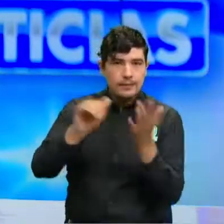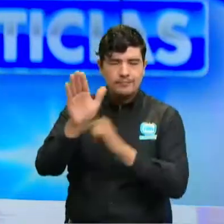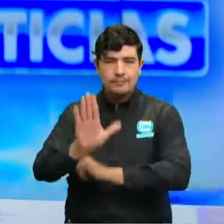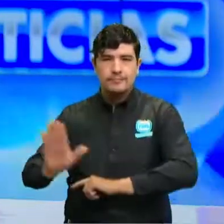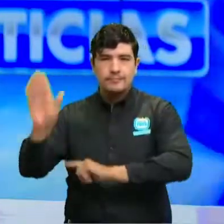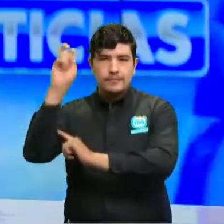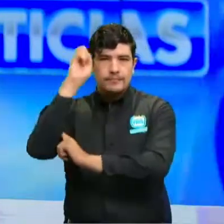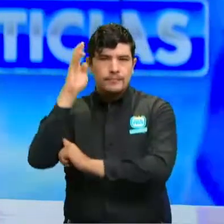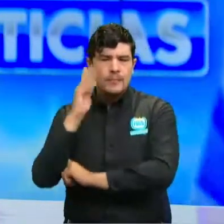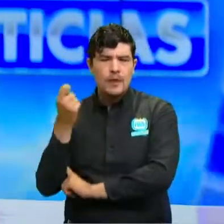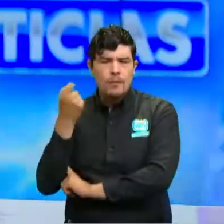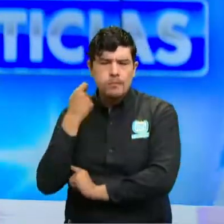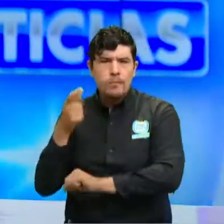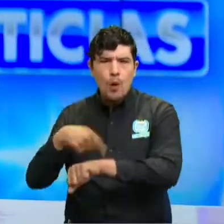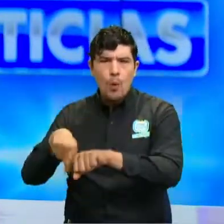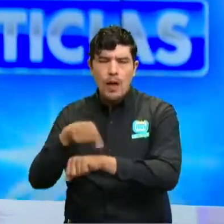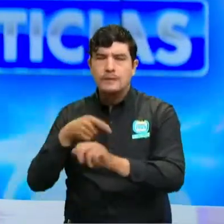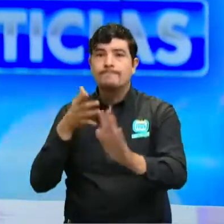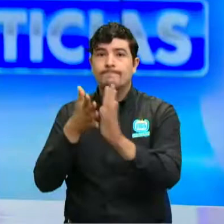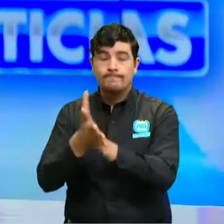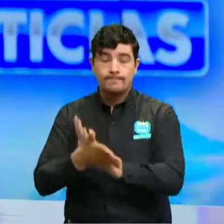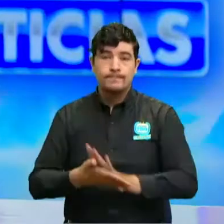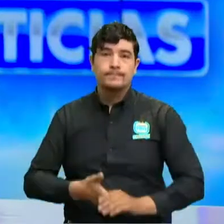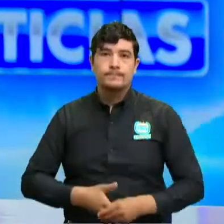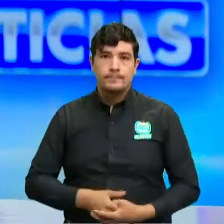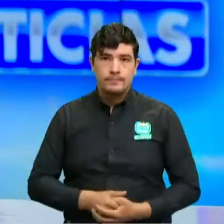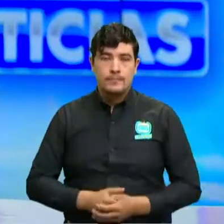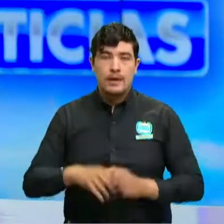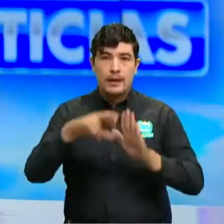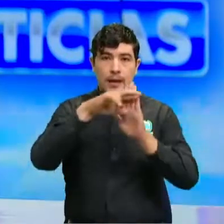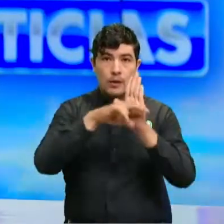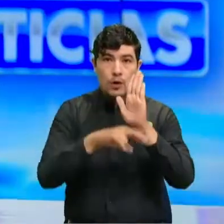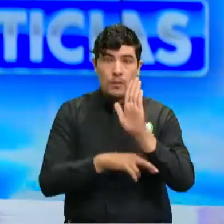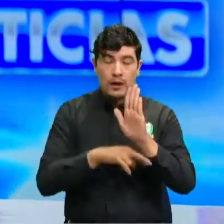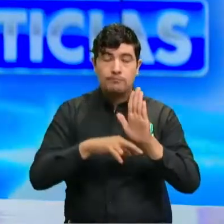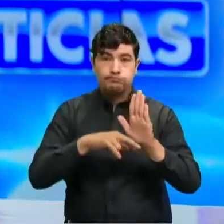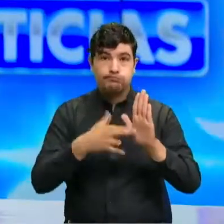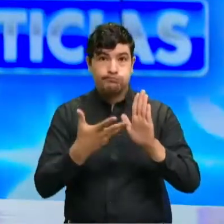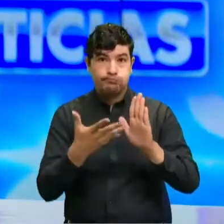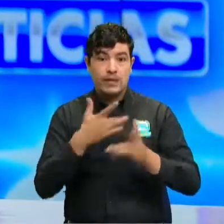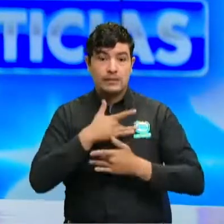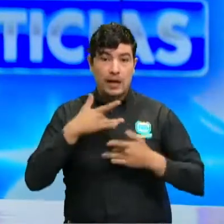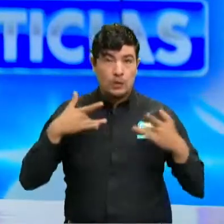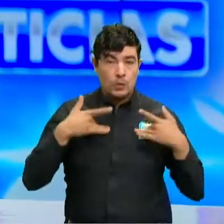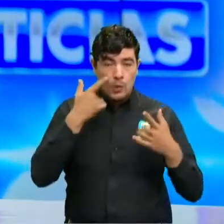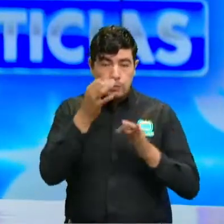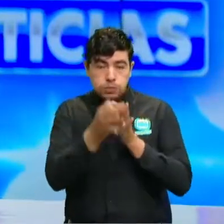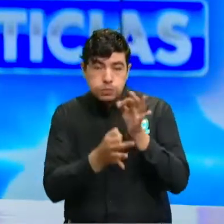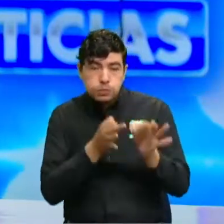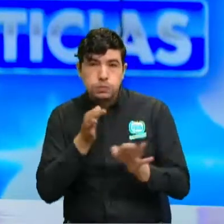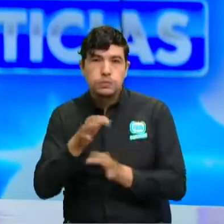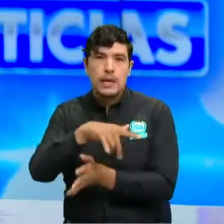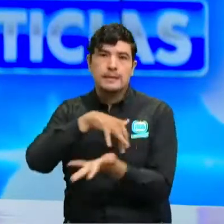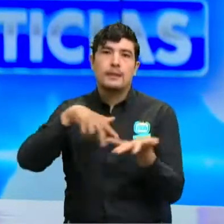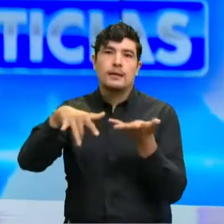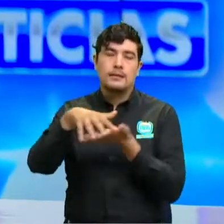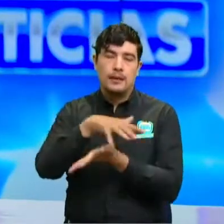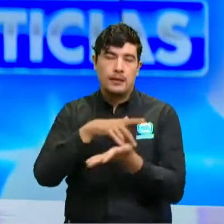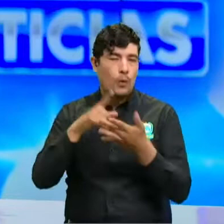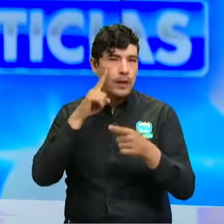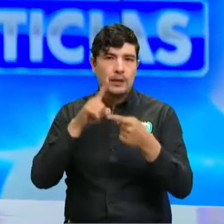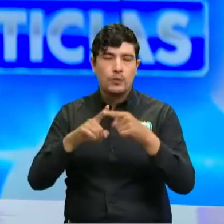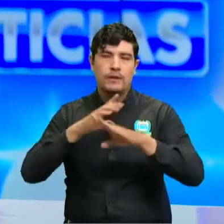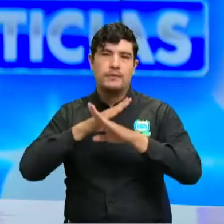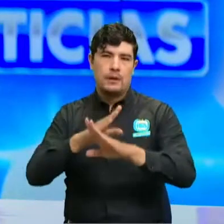tenemos noticia de última hora porque se confirman medidas para el departamento de Santander para contrarrestar la propagación del COVID-19. Y justamente